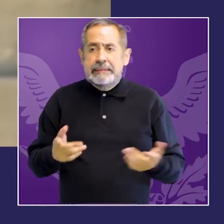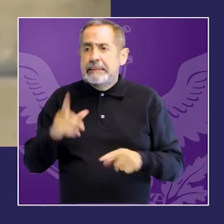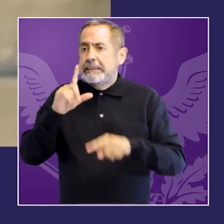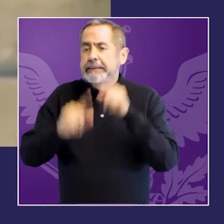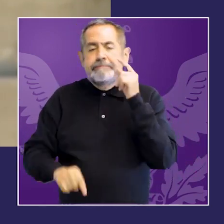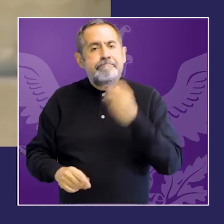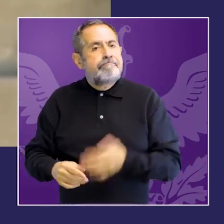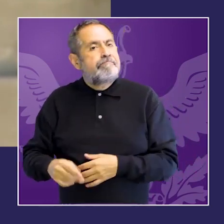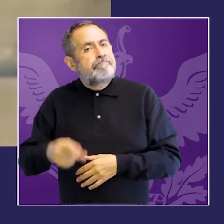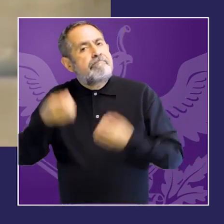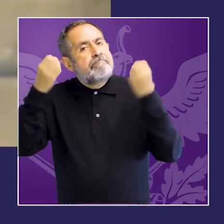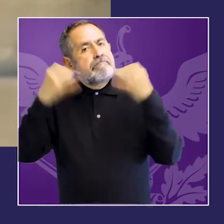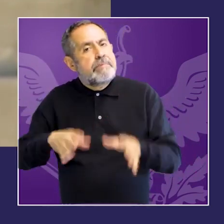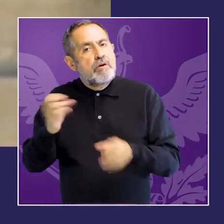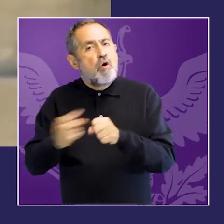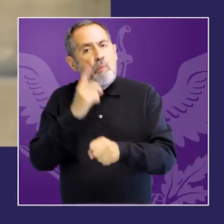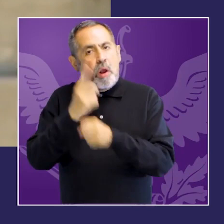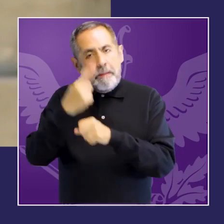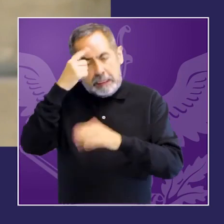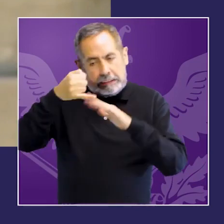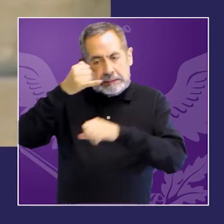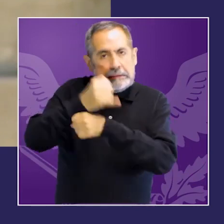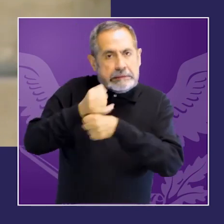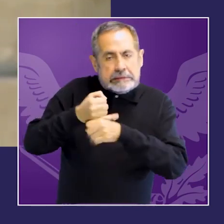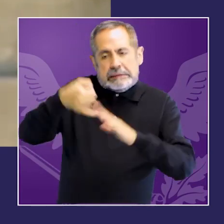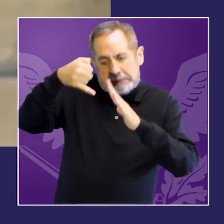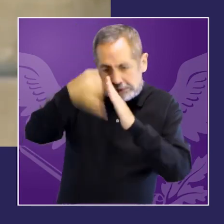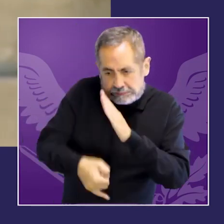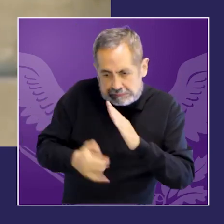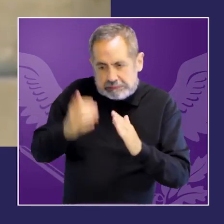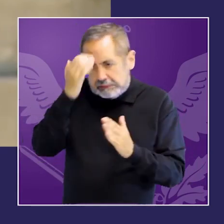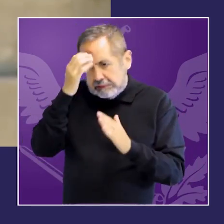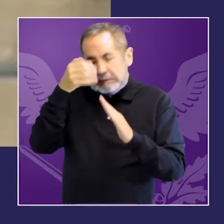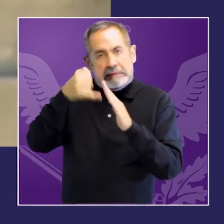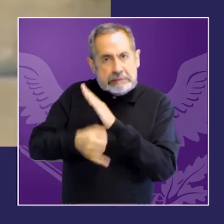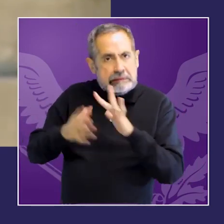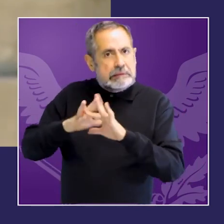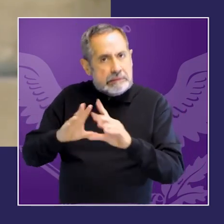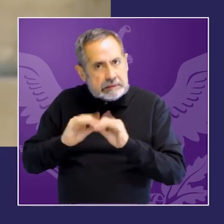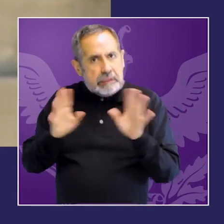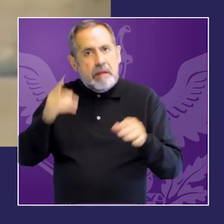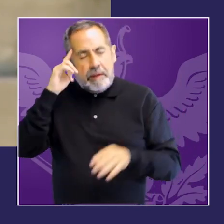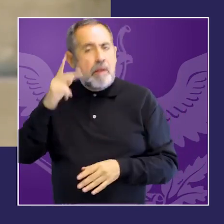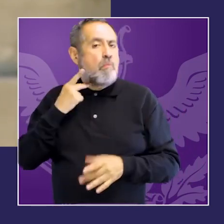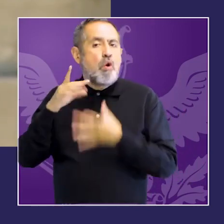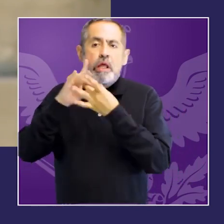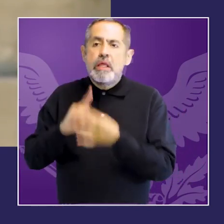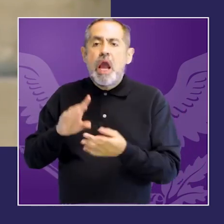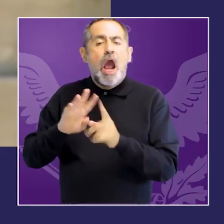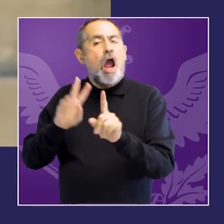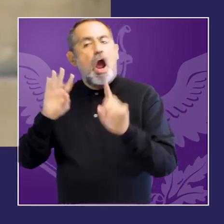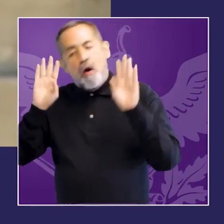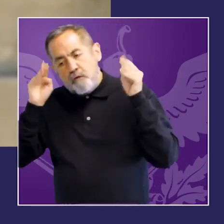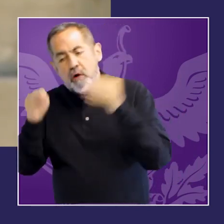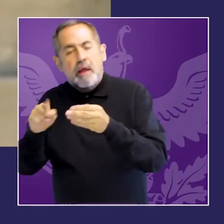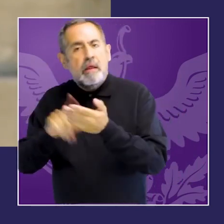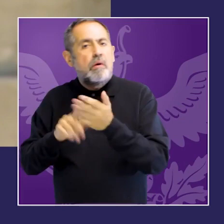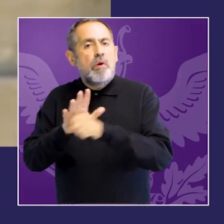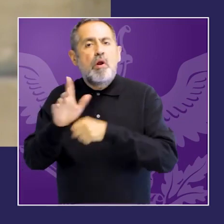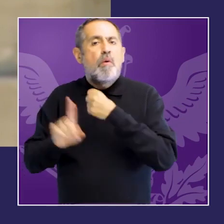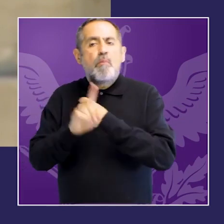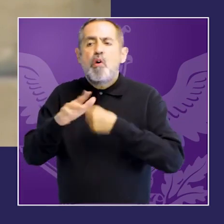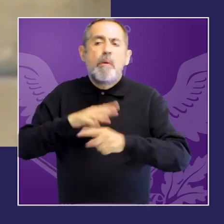diferenciales. El de Argentina es uno de ellos que crecientemente, no desde el inicio, pero de manera creciente en los últimos años fue